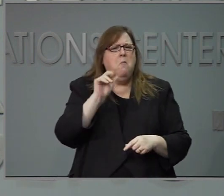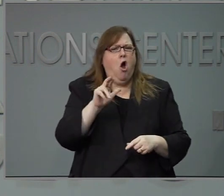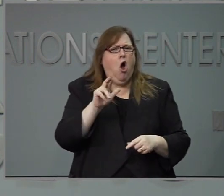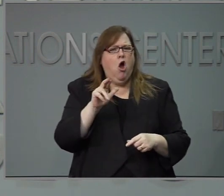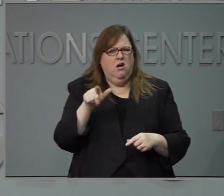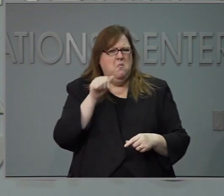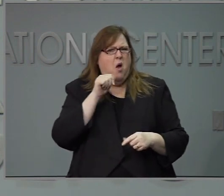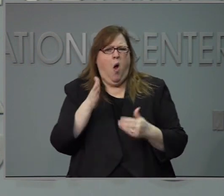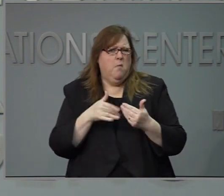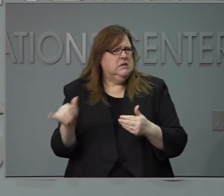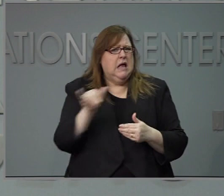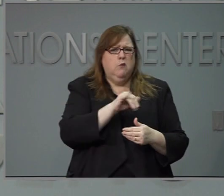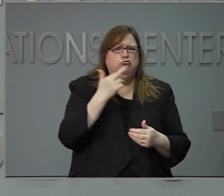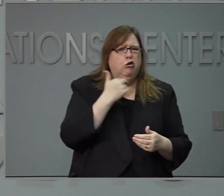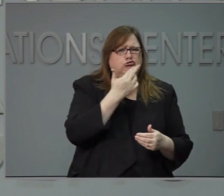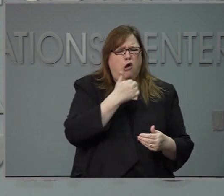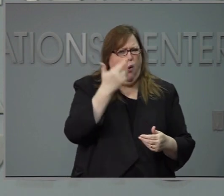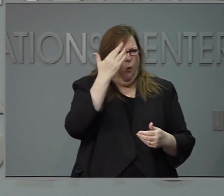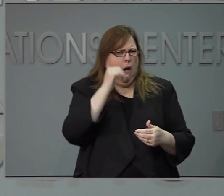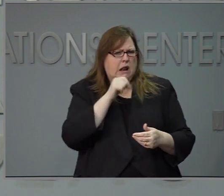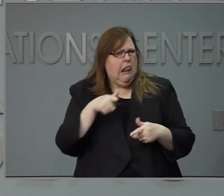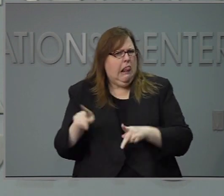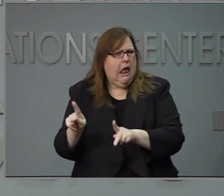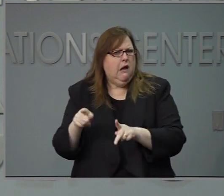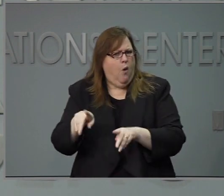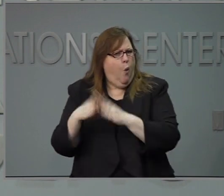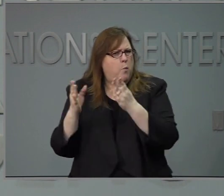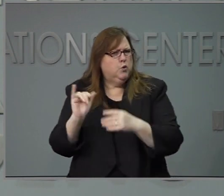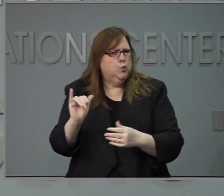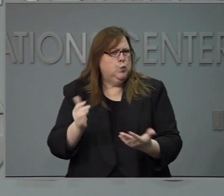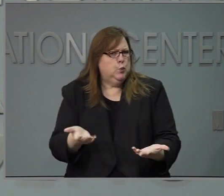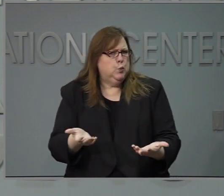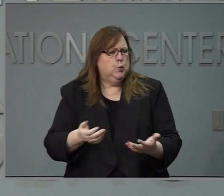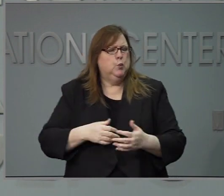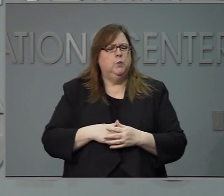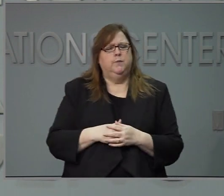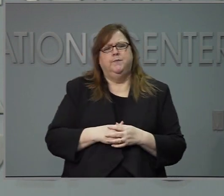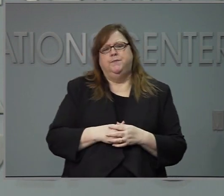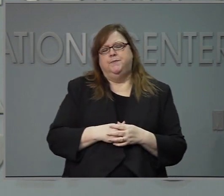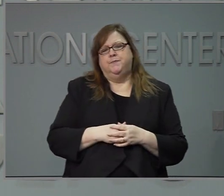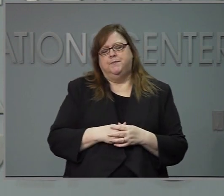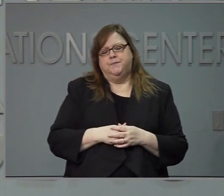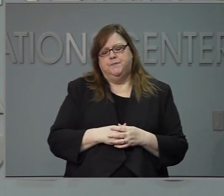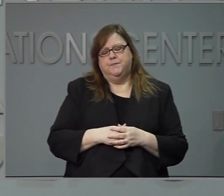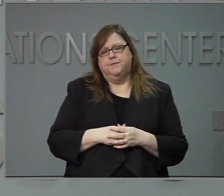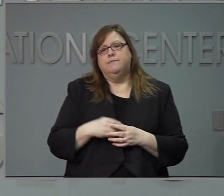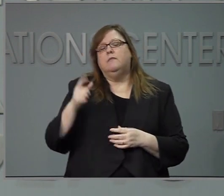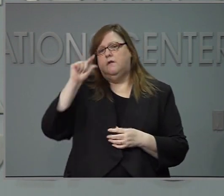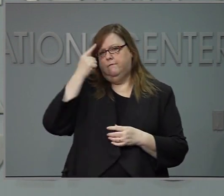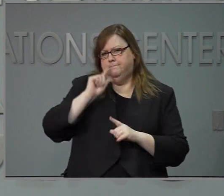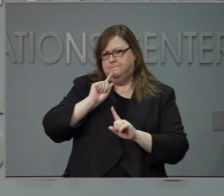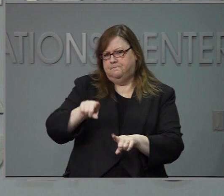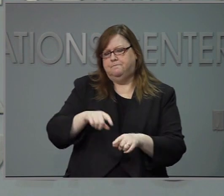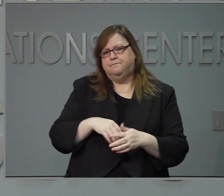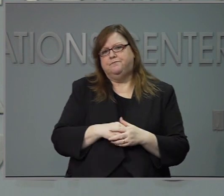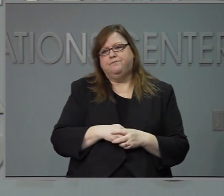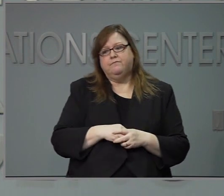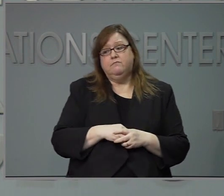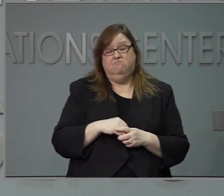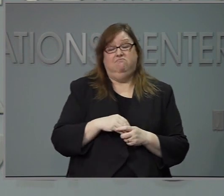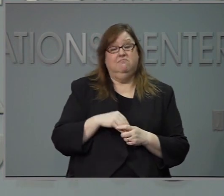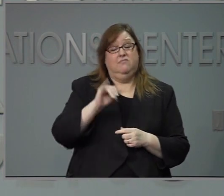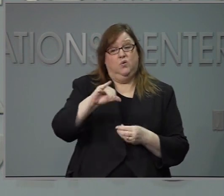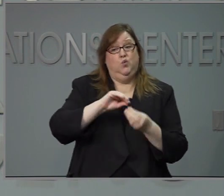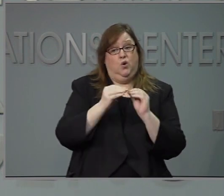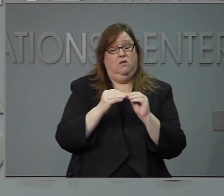en la dirección en la que se están dirigiendo ahora estas tendencias de esta semana. Vemos que hay un aumento en el